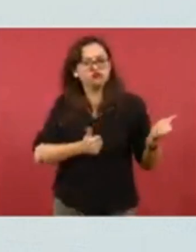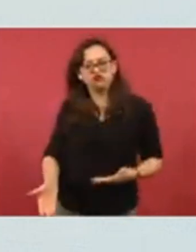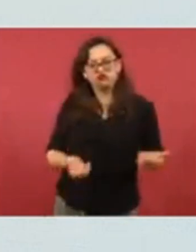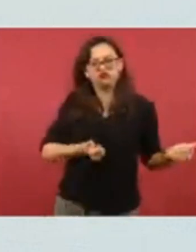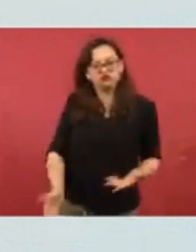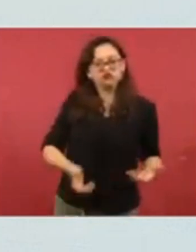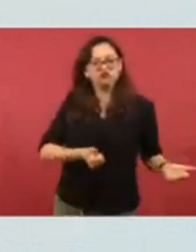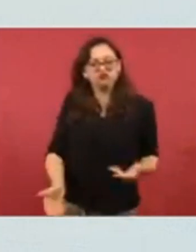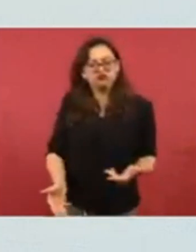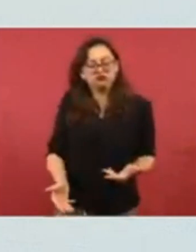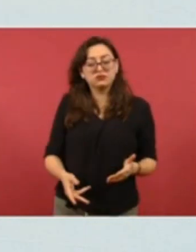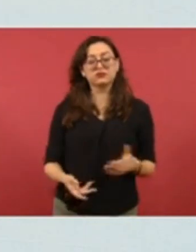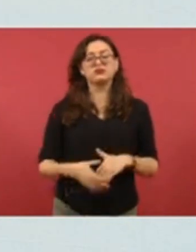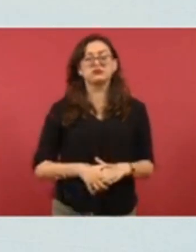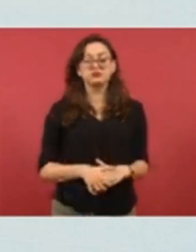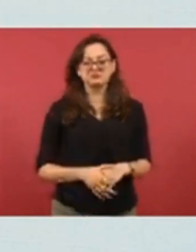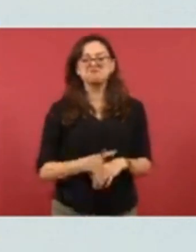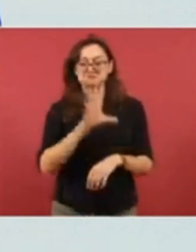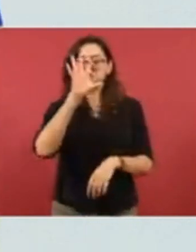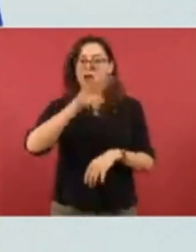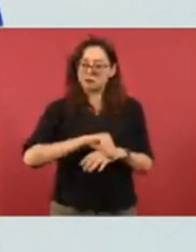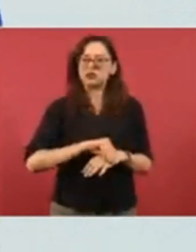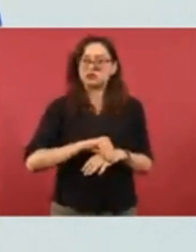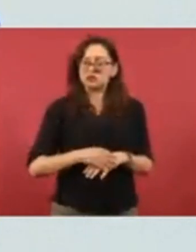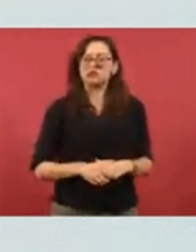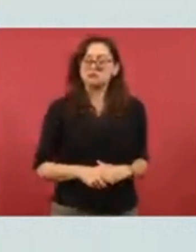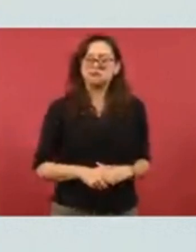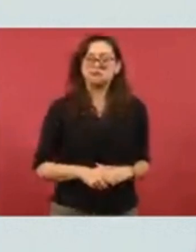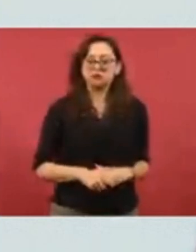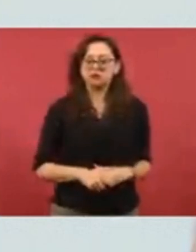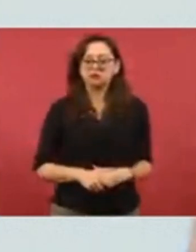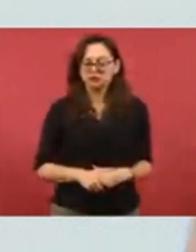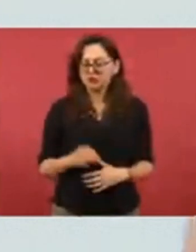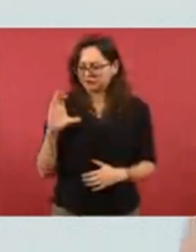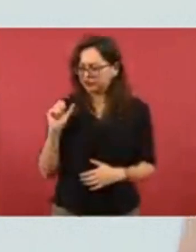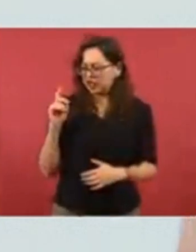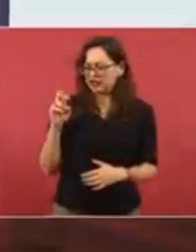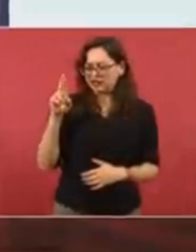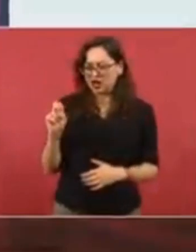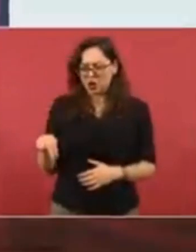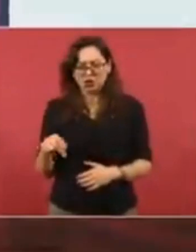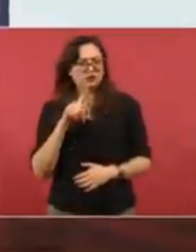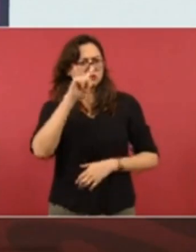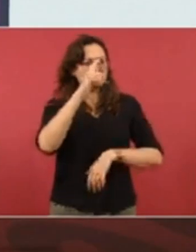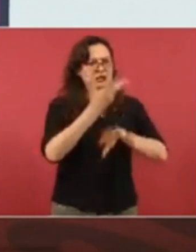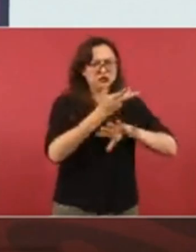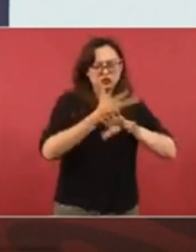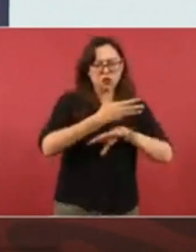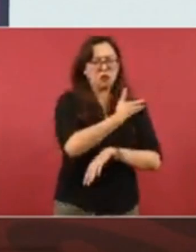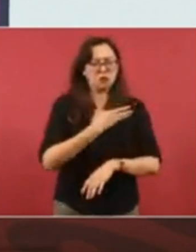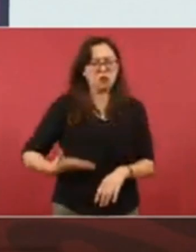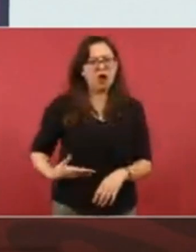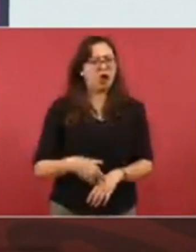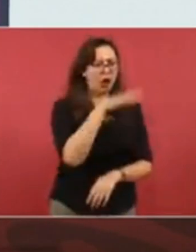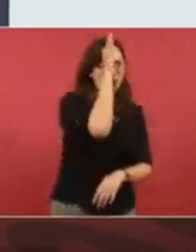armas que supuestamente traían